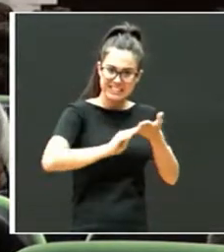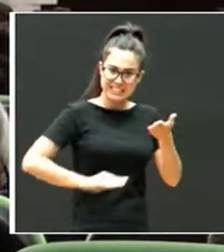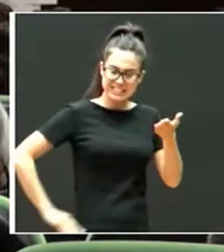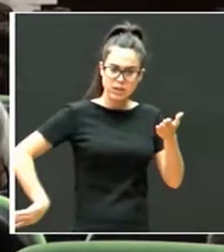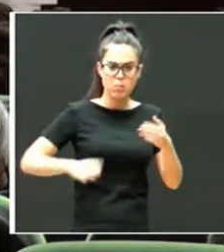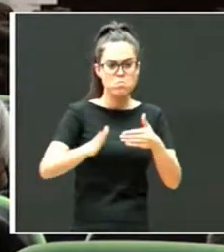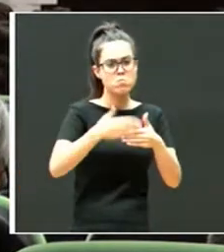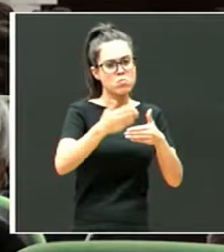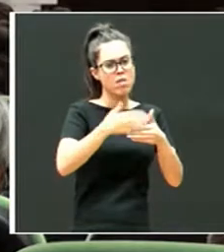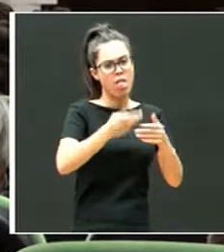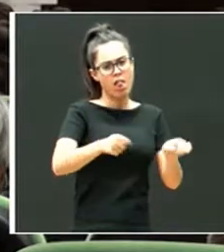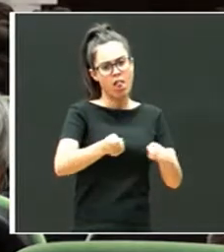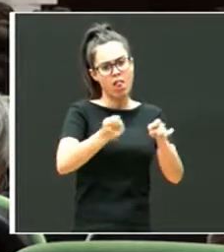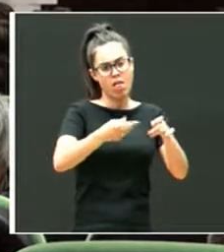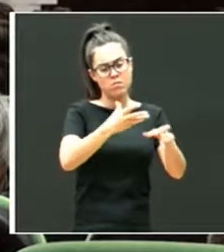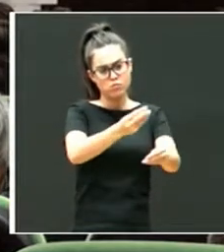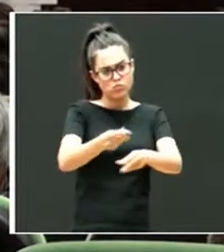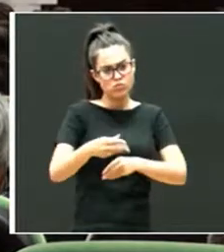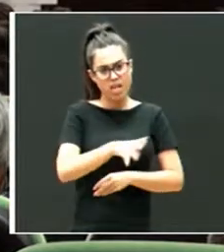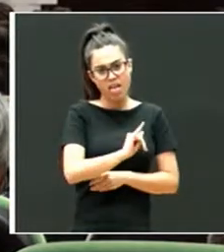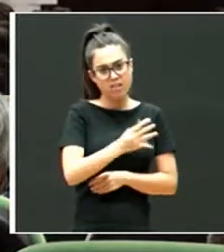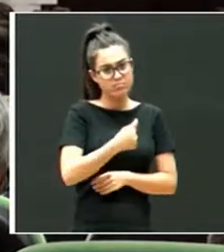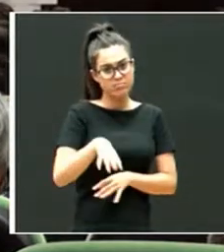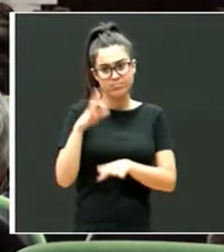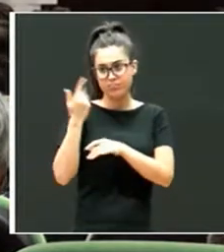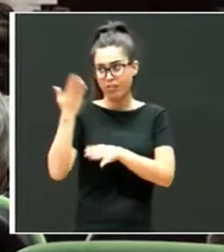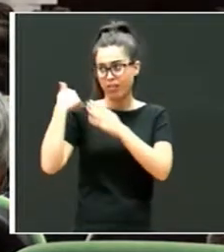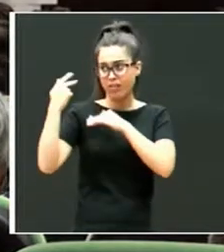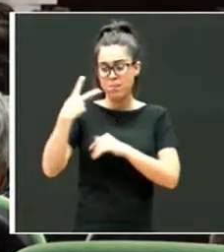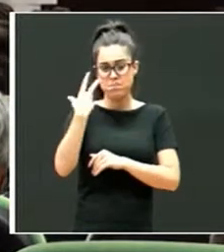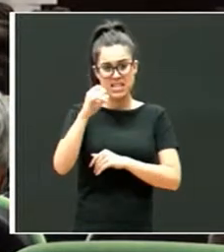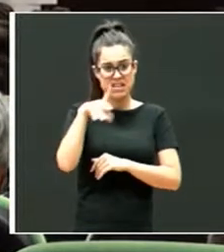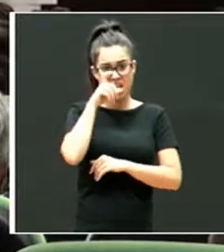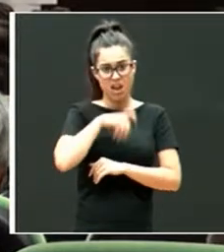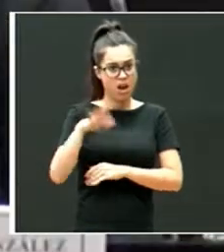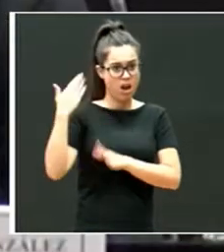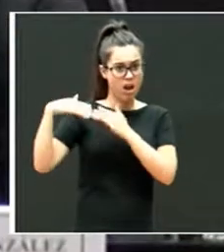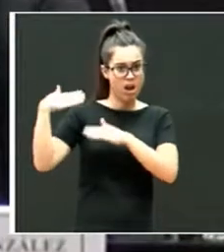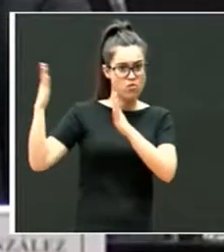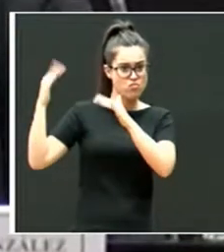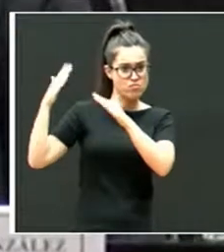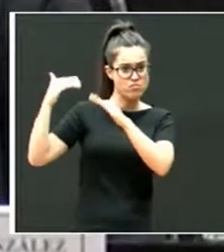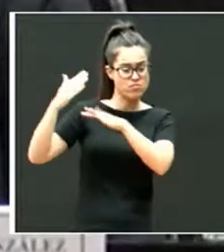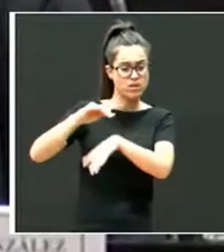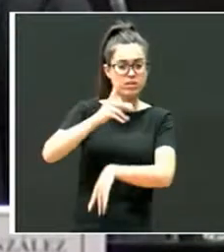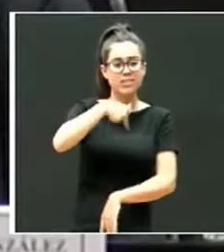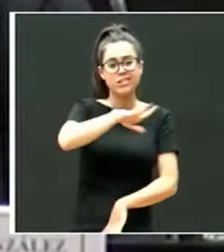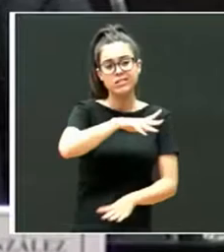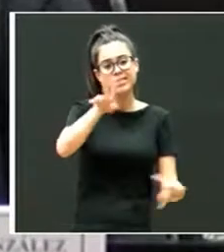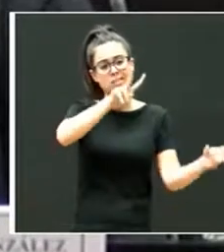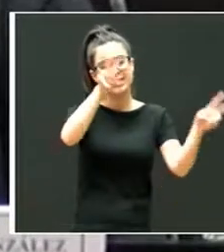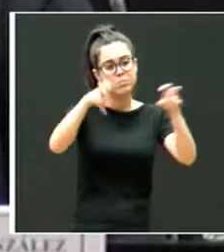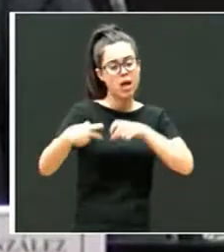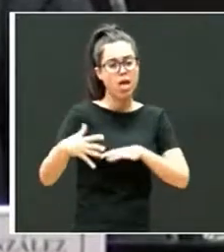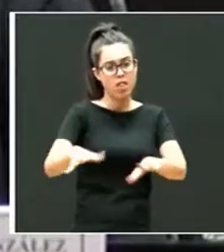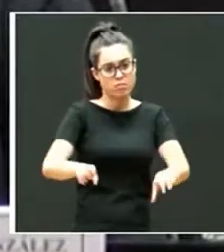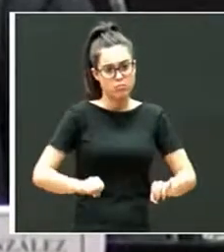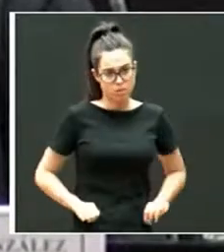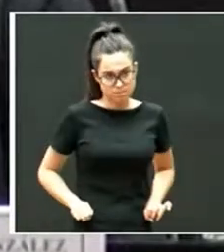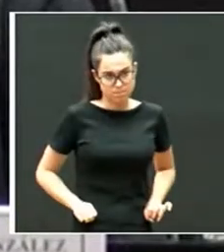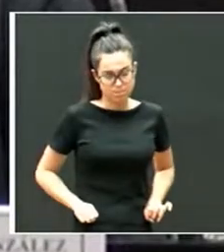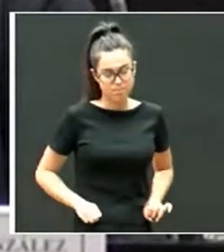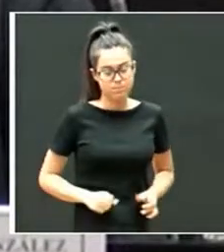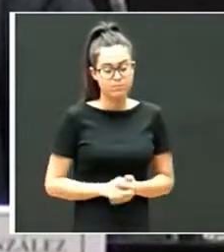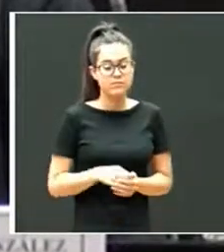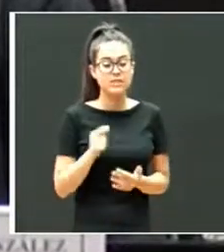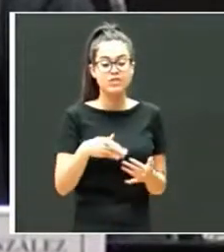publicaciones que hace 20 años no había relacionadas con la adopción y este